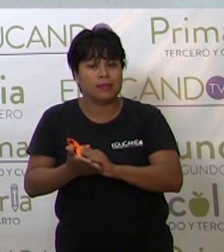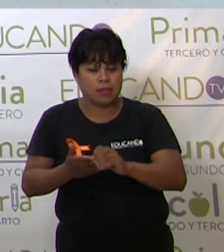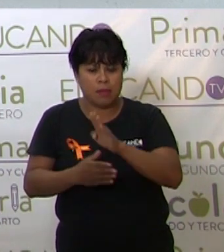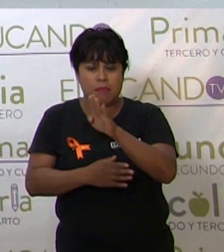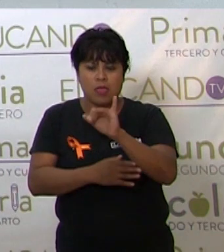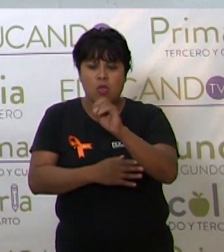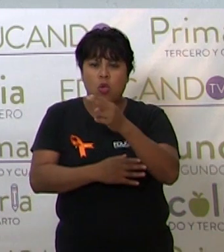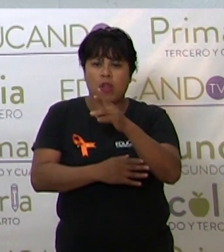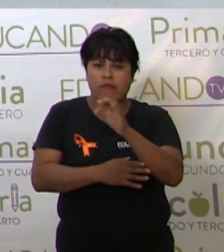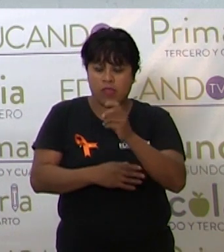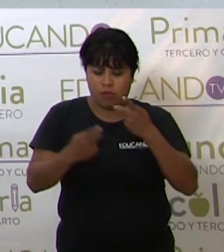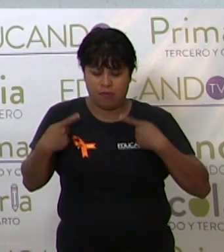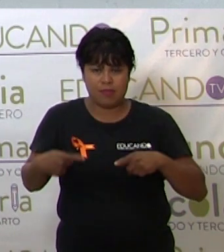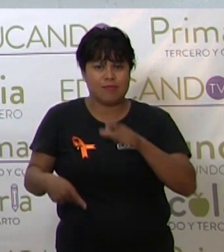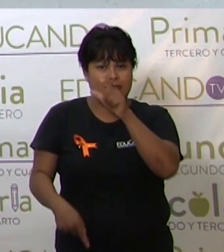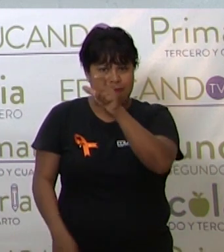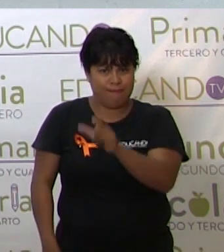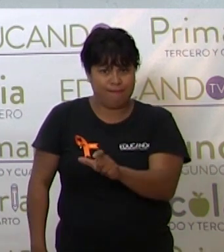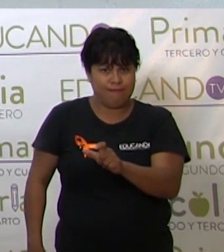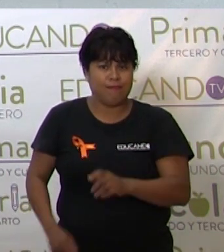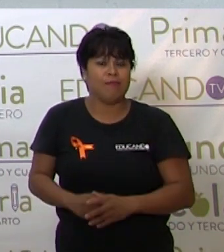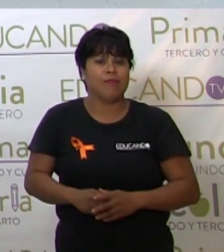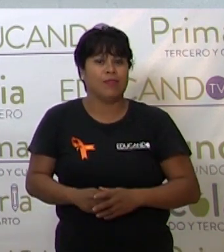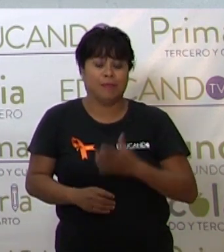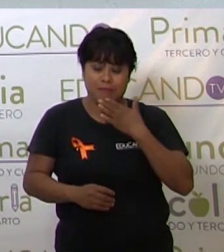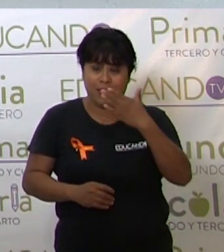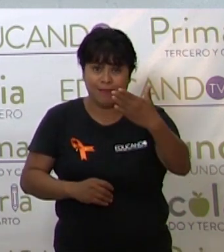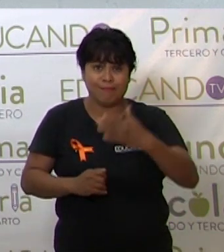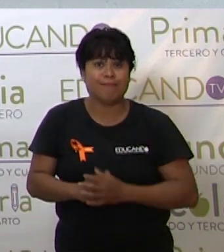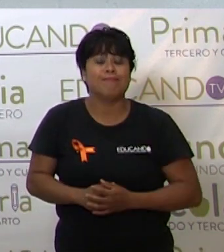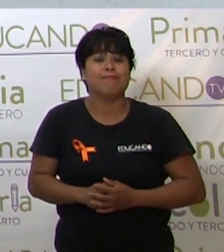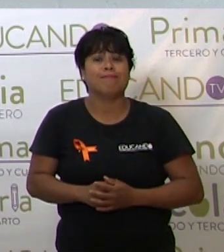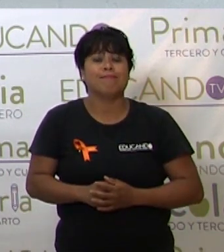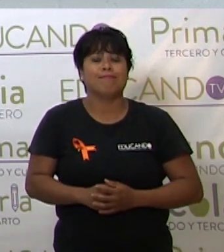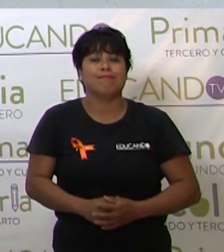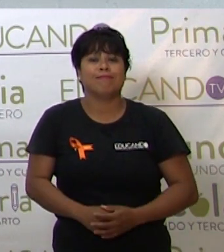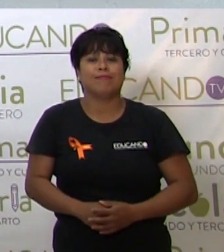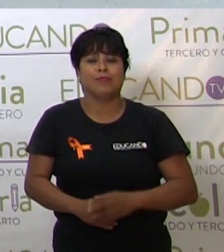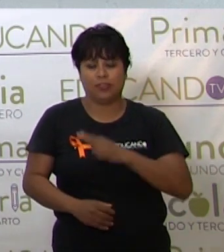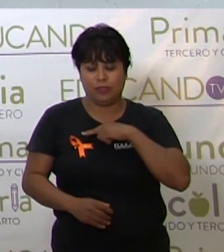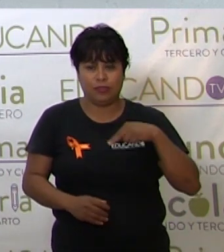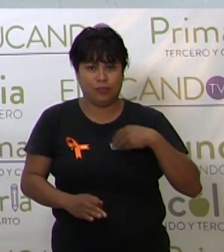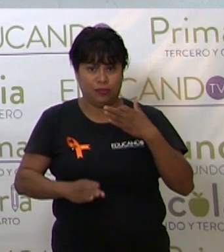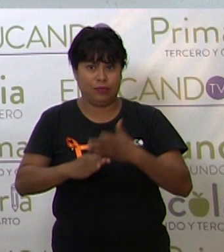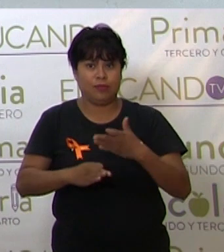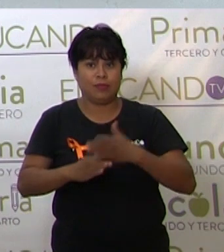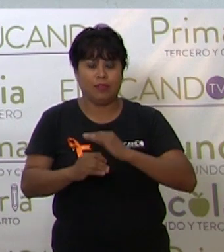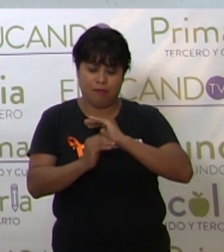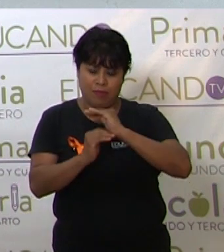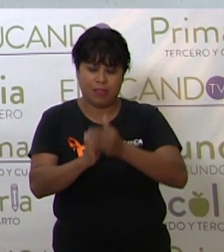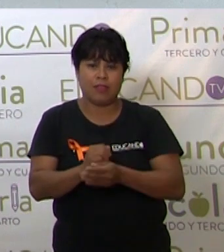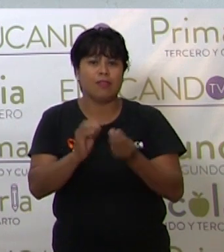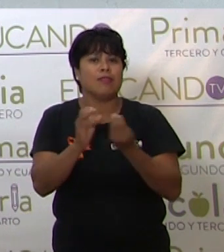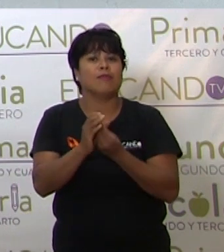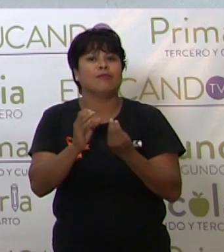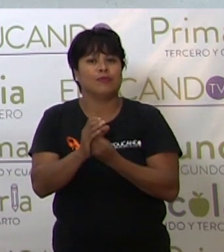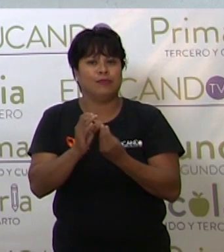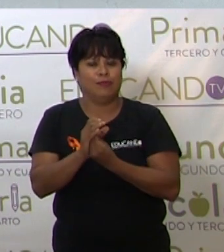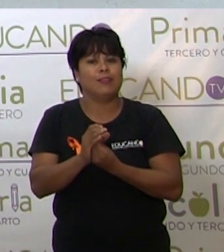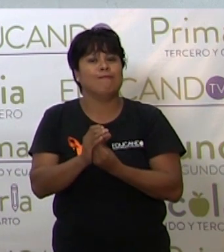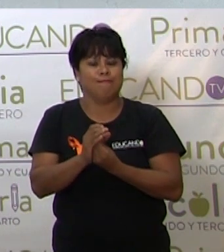biografía de un personaje. Pues bien, hemos llegado al final de la sesión.